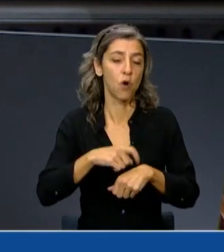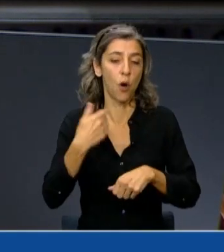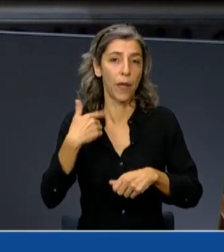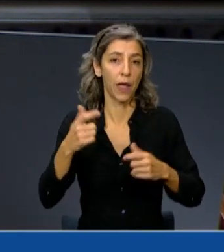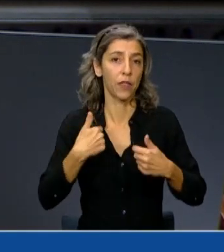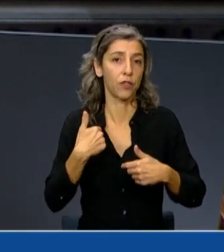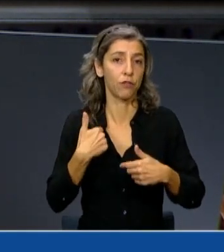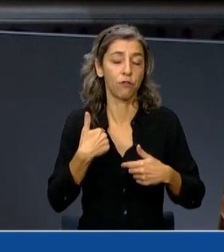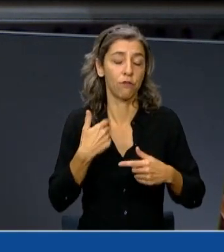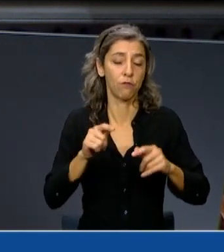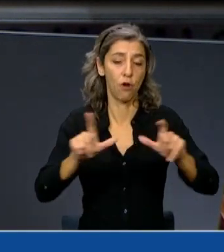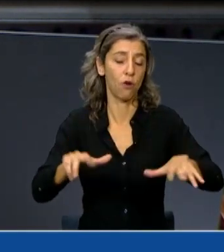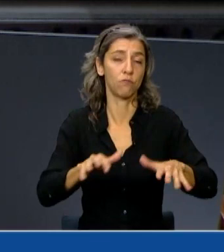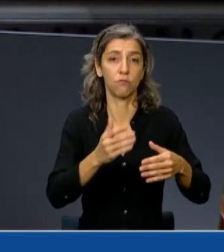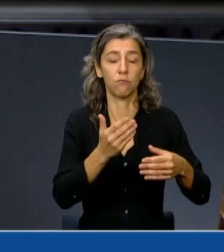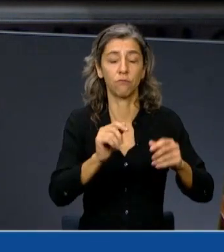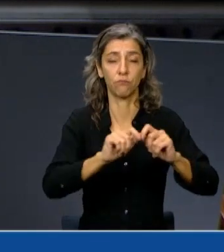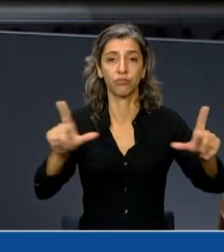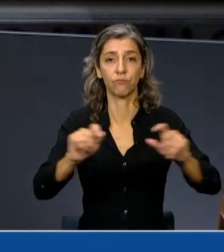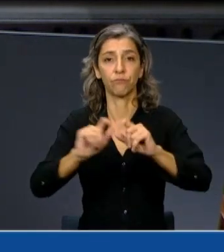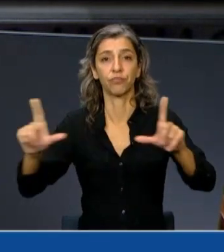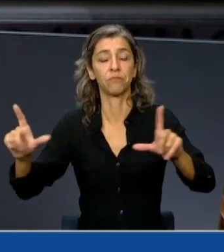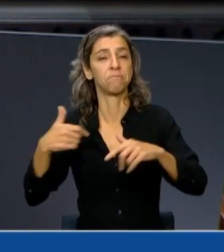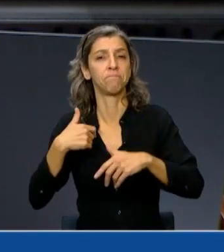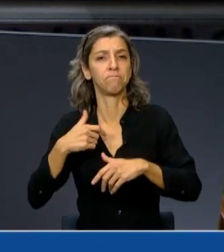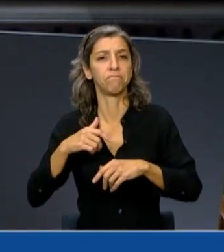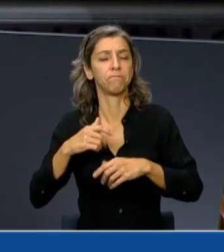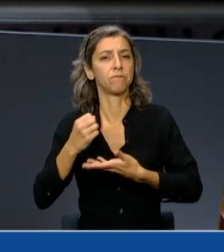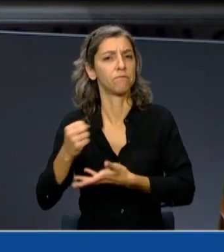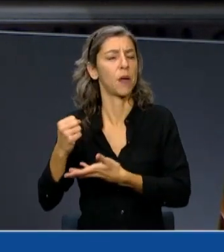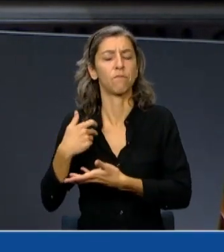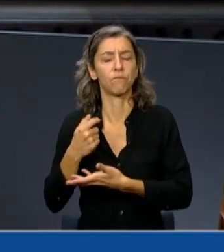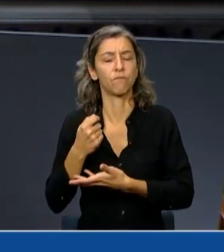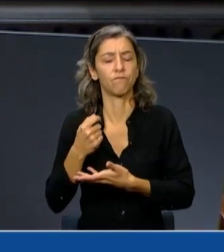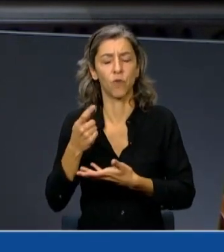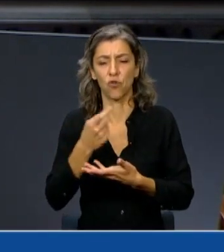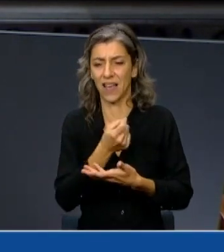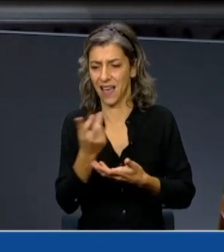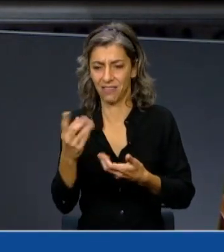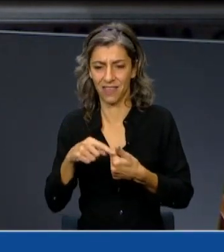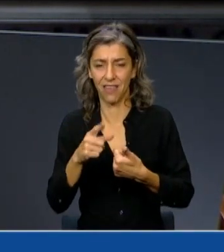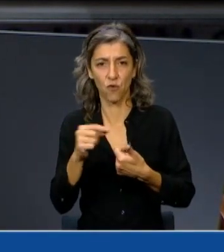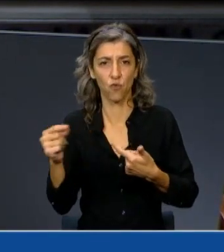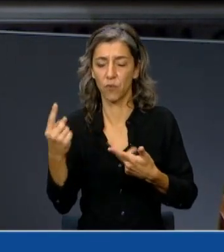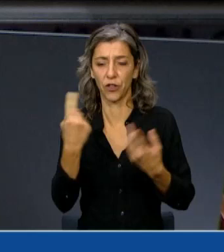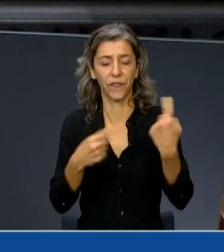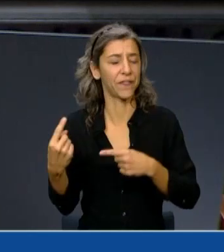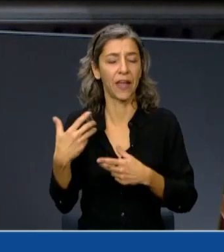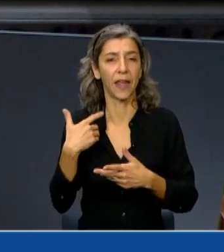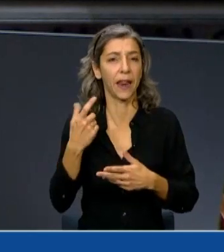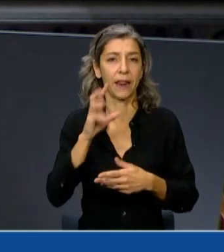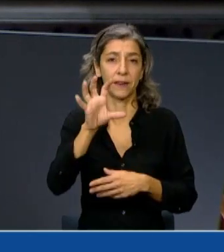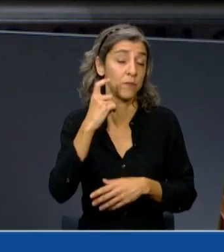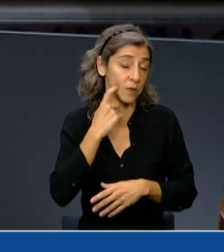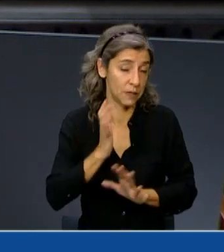de los planes sociales no nos dan los números respecto a la cantidad de planes sociales que existen en la provincia de Entre Ríos